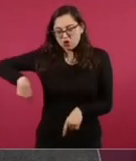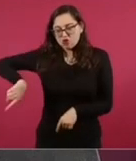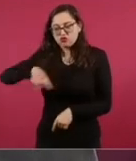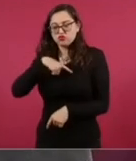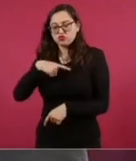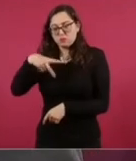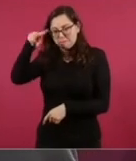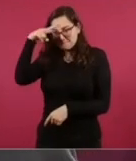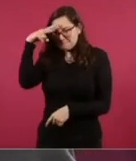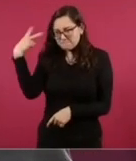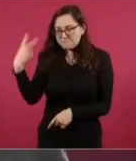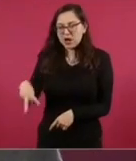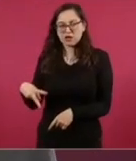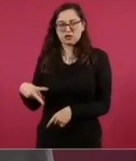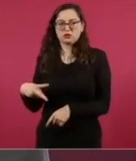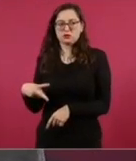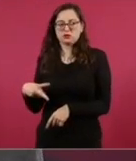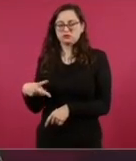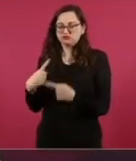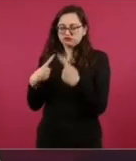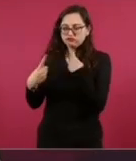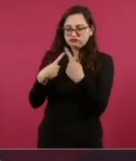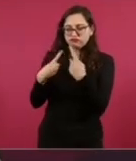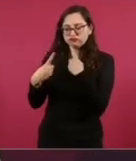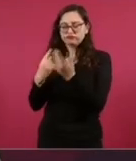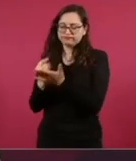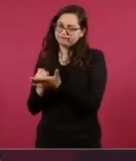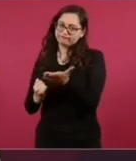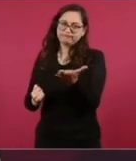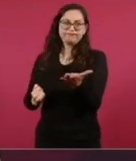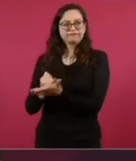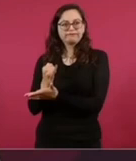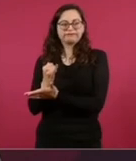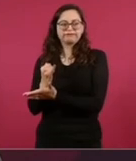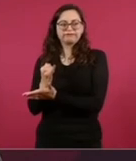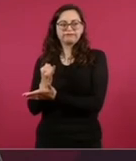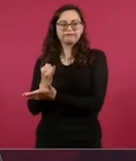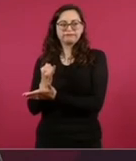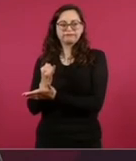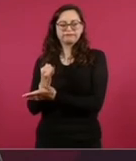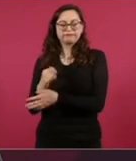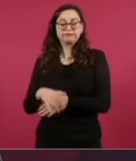dirimir a los mexicanos.